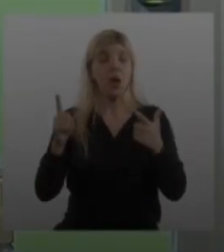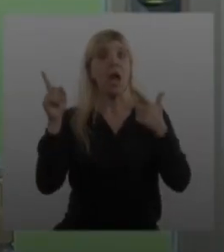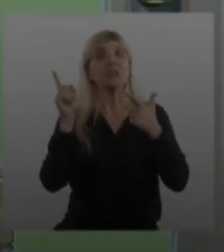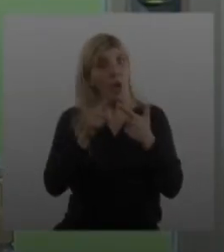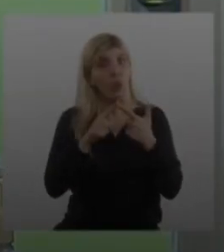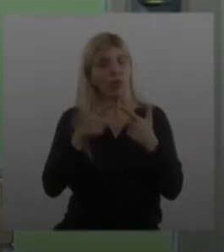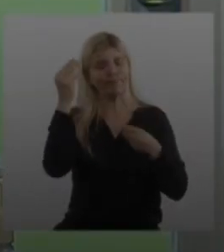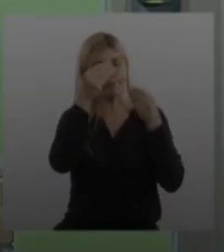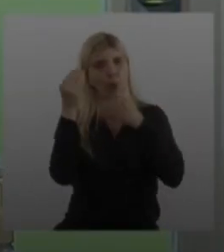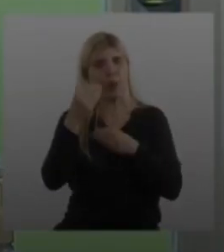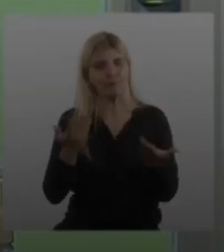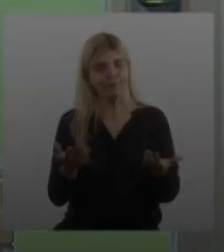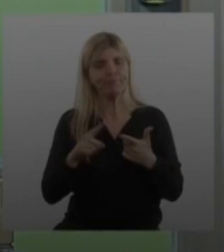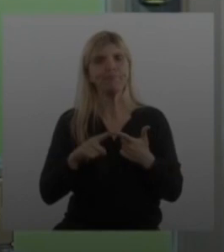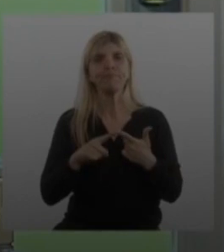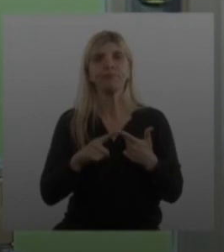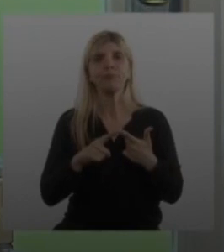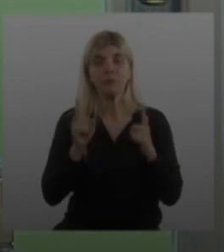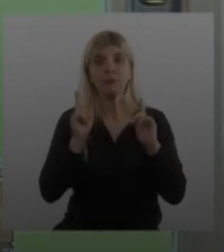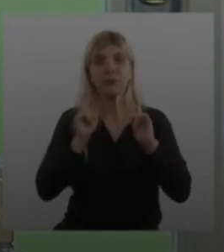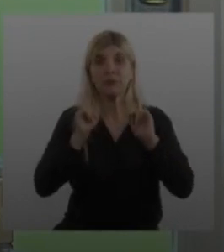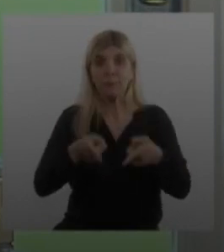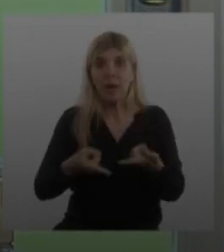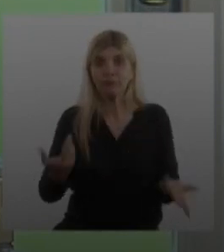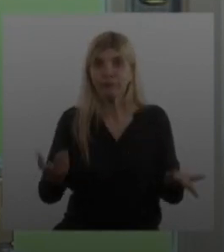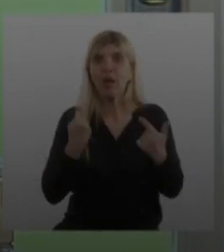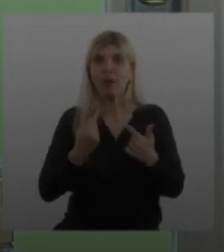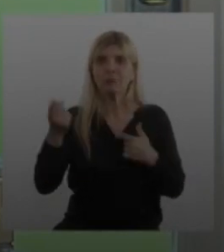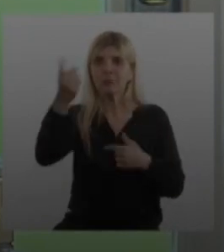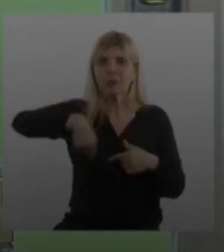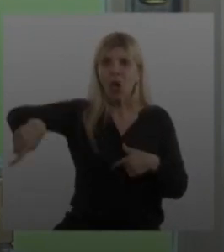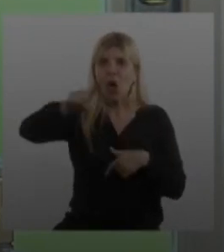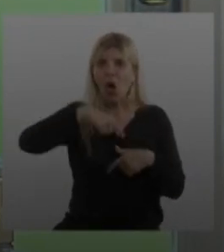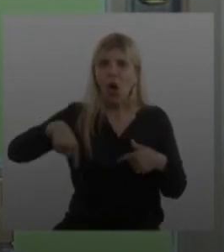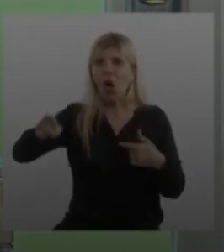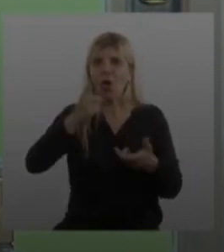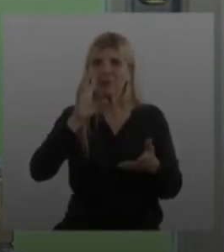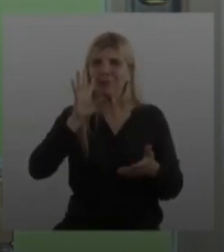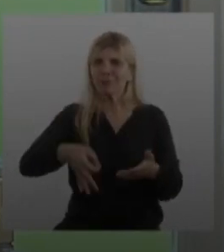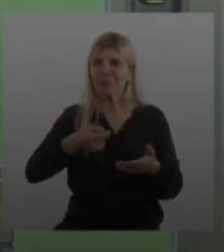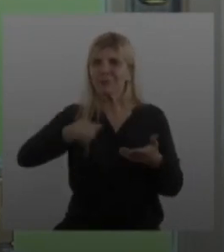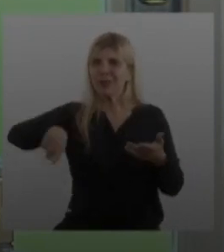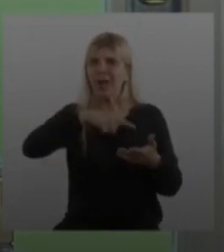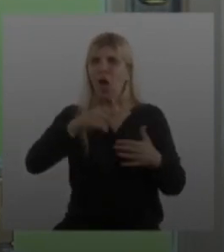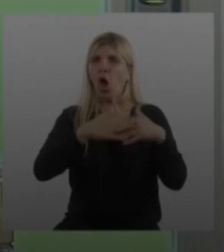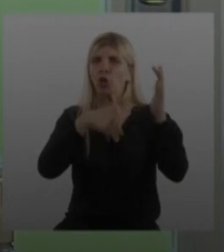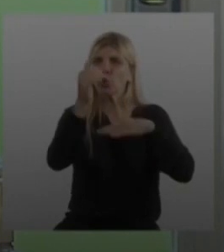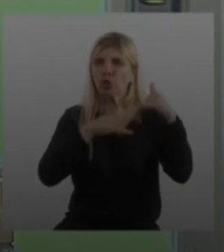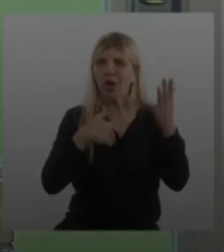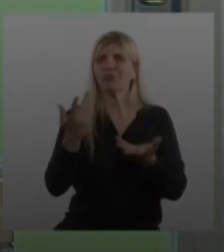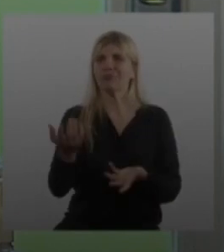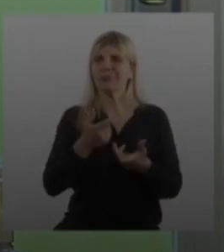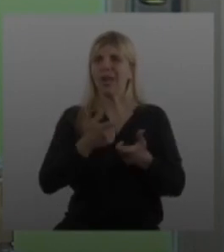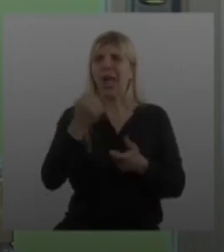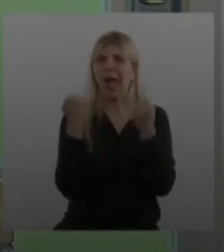que me preocupa y mucho, que es que todos observan que los resultados en la construcción en materia económica